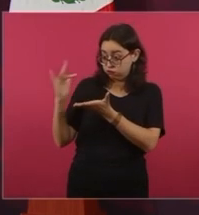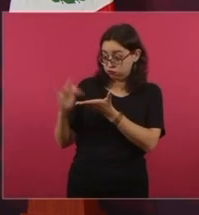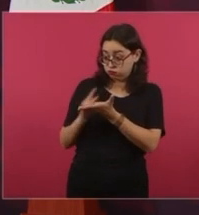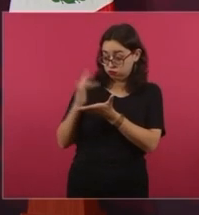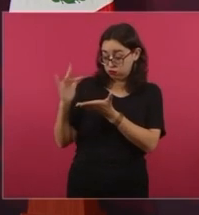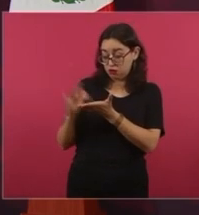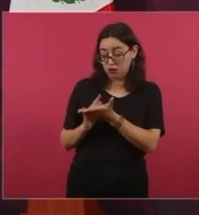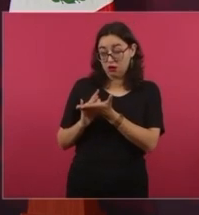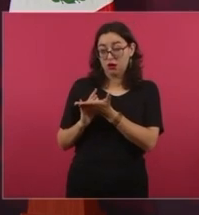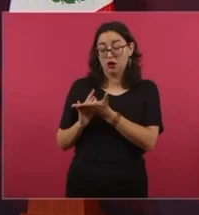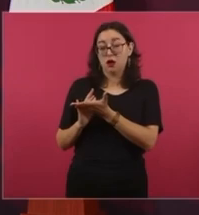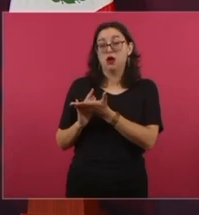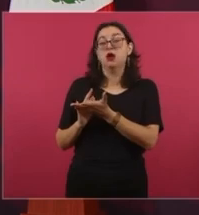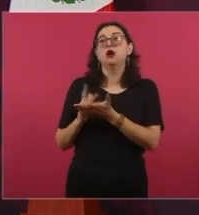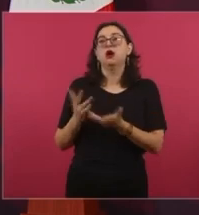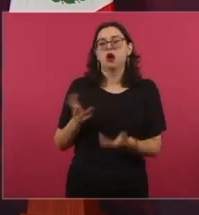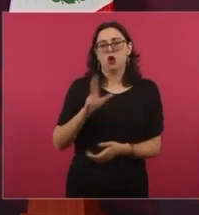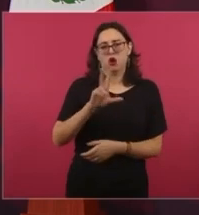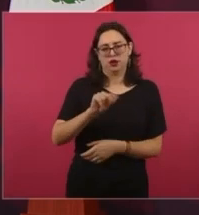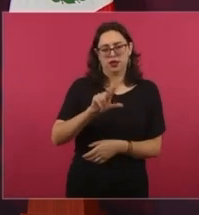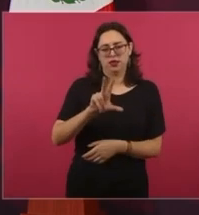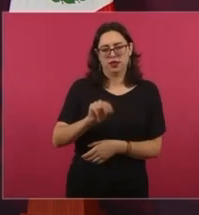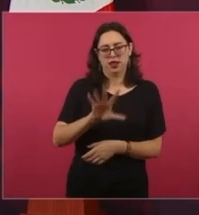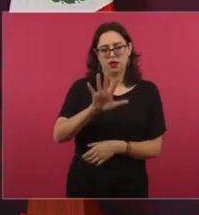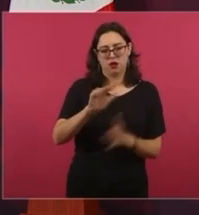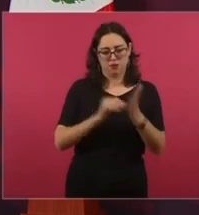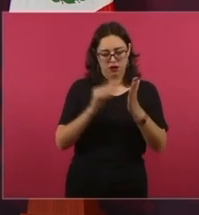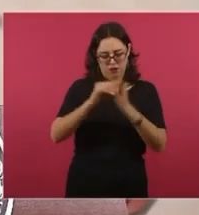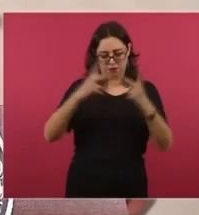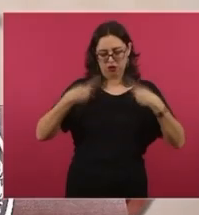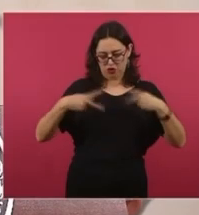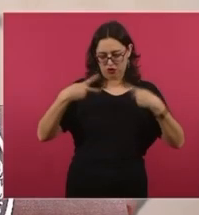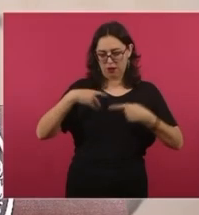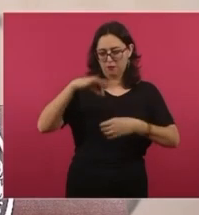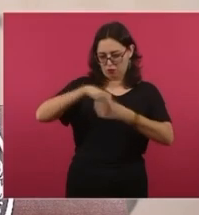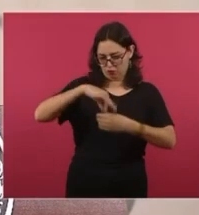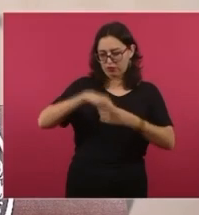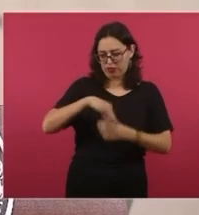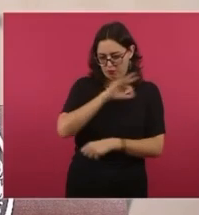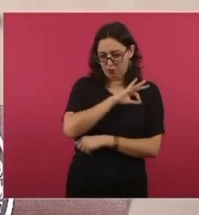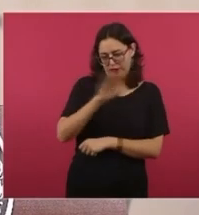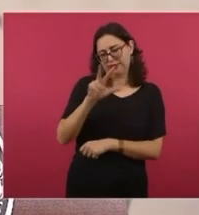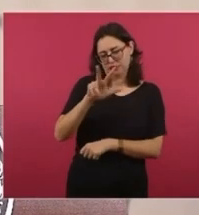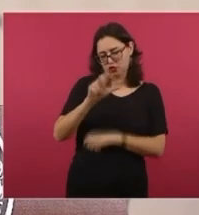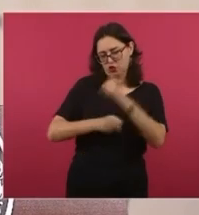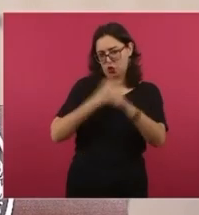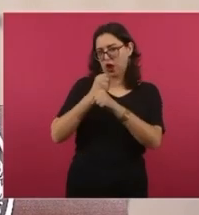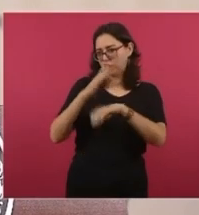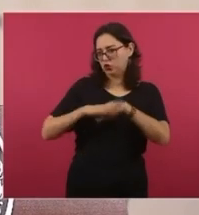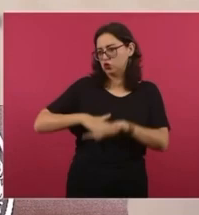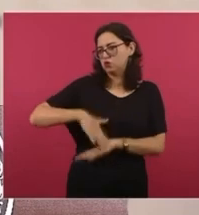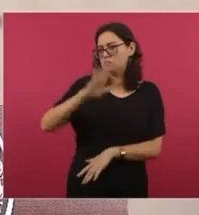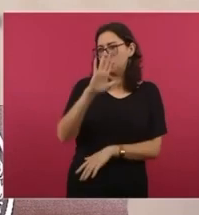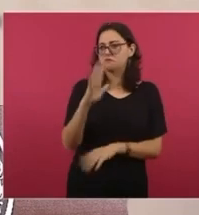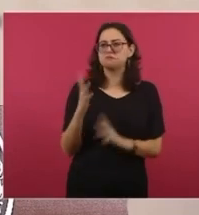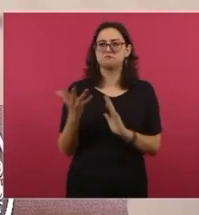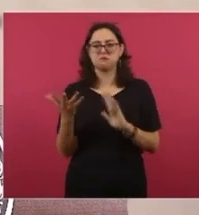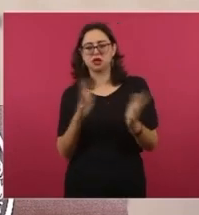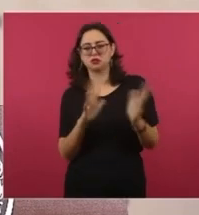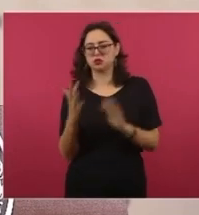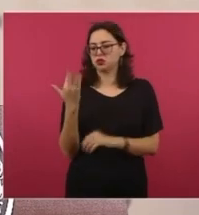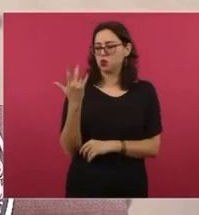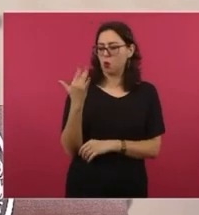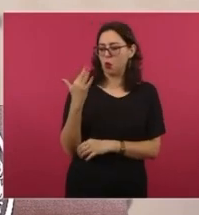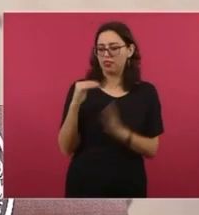millones de ciudadanos, quiere decir que traeríamos como 50